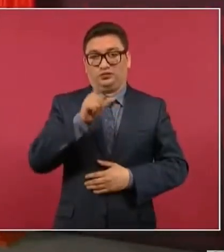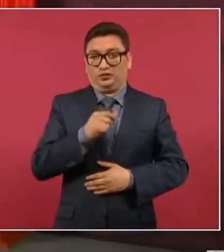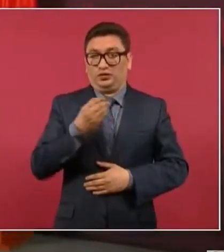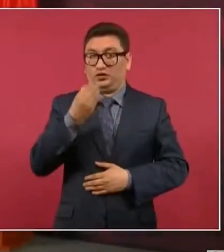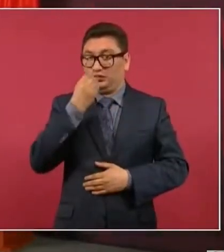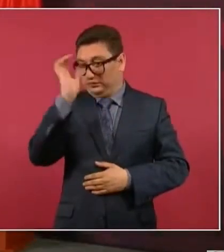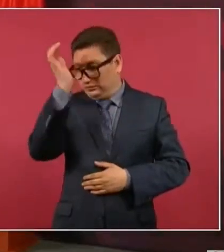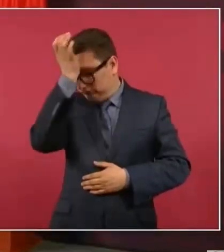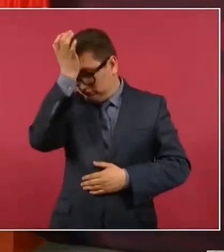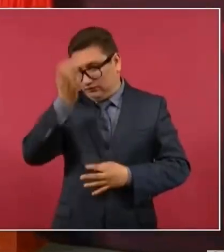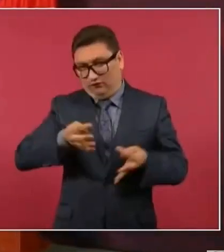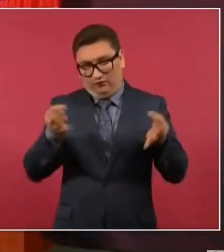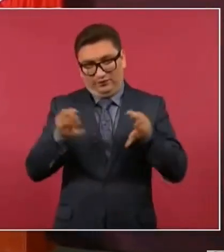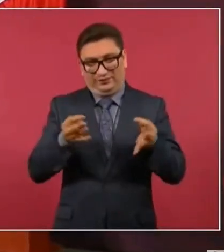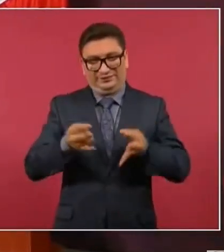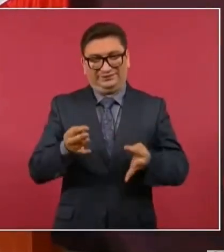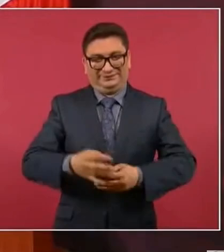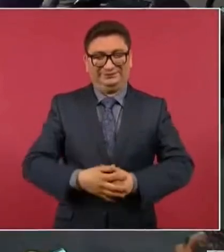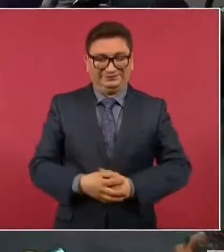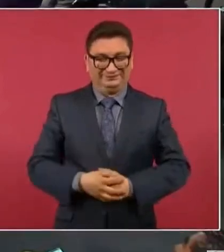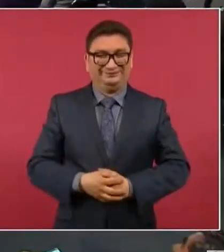barbacoa se va enfriada. Gracias.